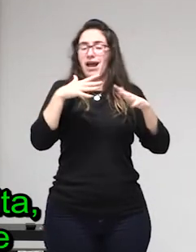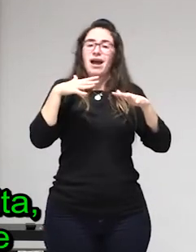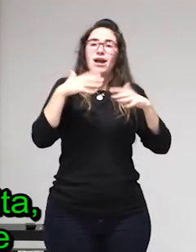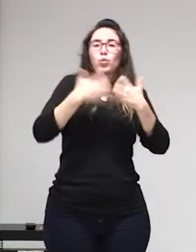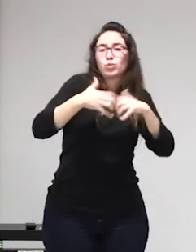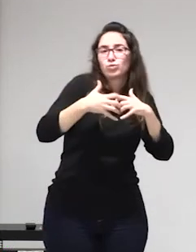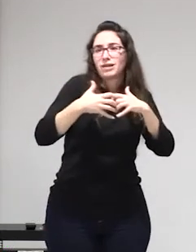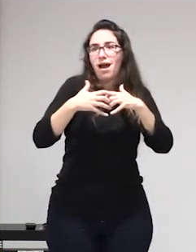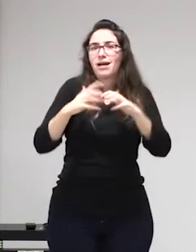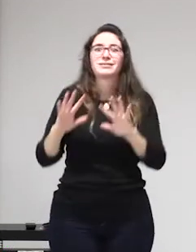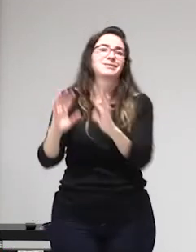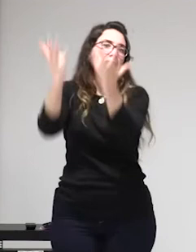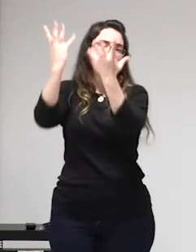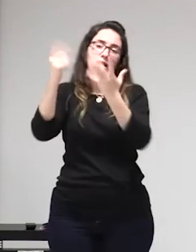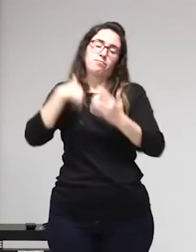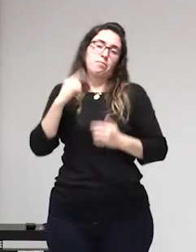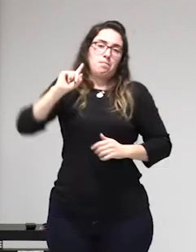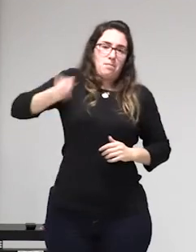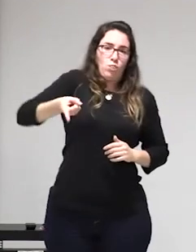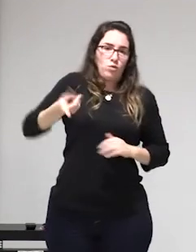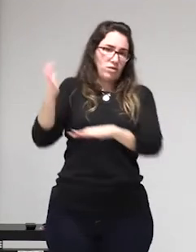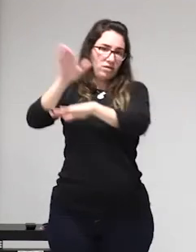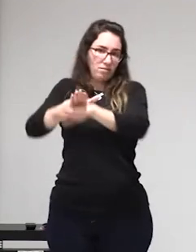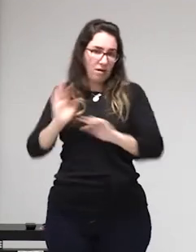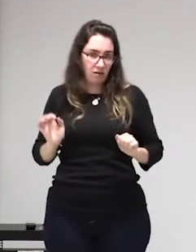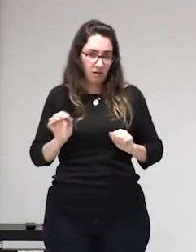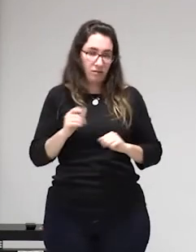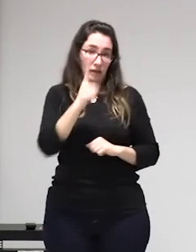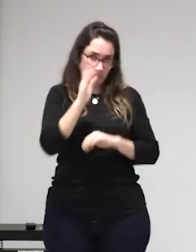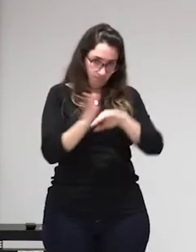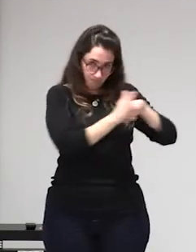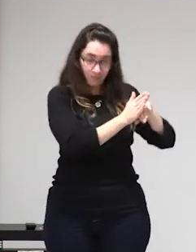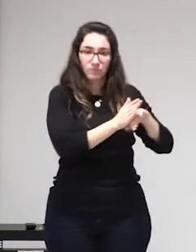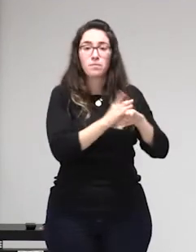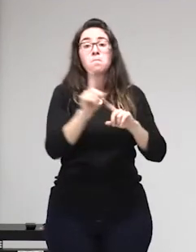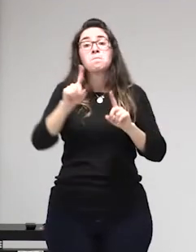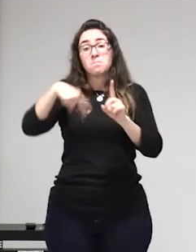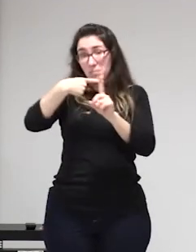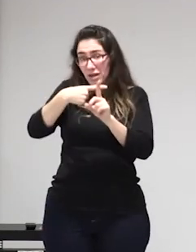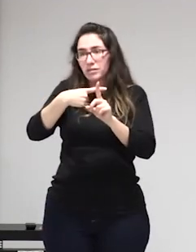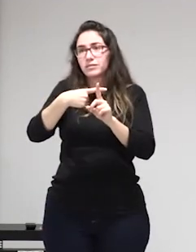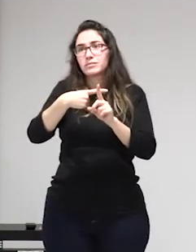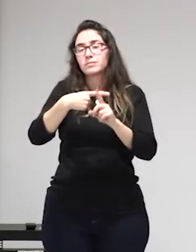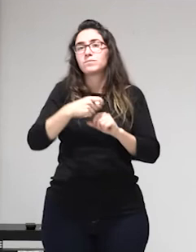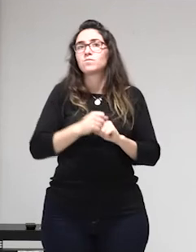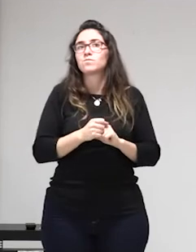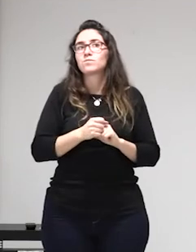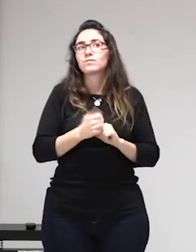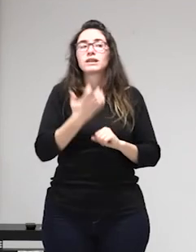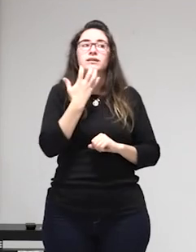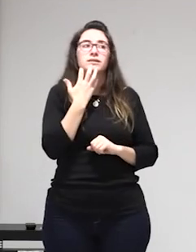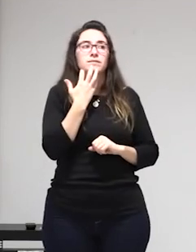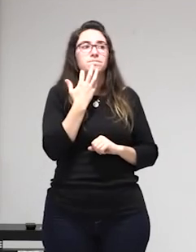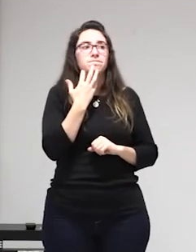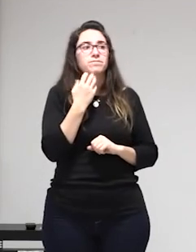misma la que exprese que es lo que necesita o deja de necesitar desde estos sectores lo que hay es una revictimización para